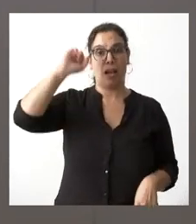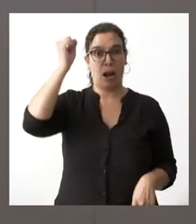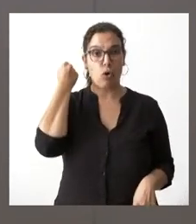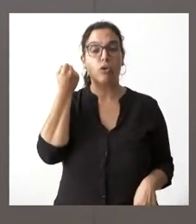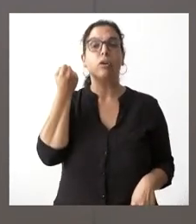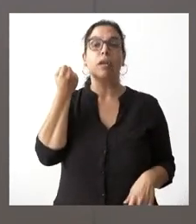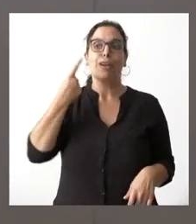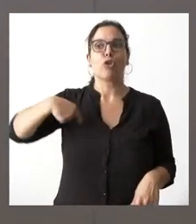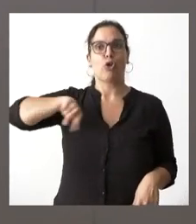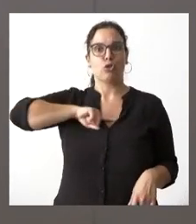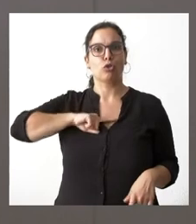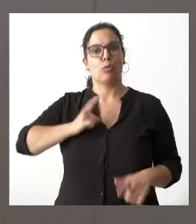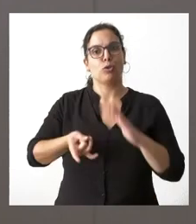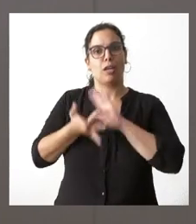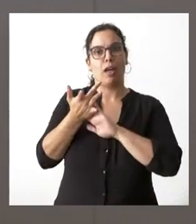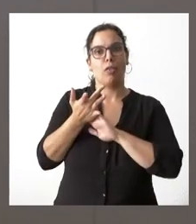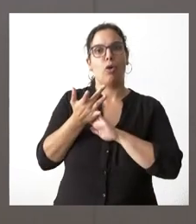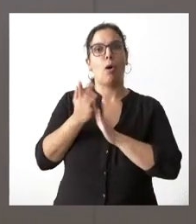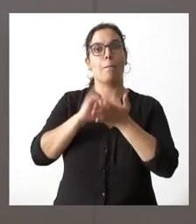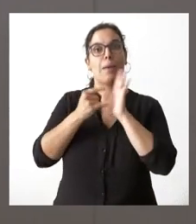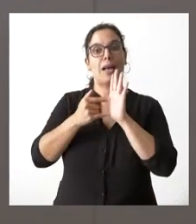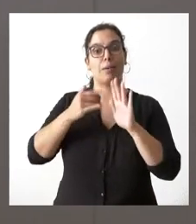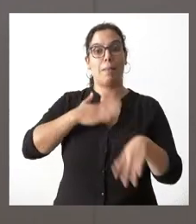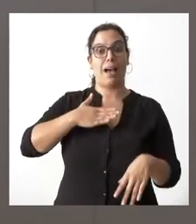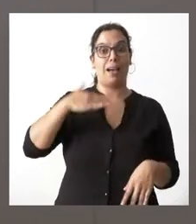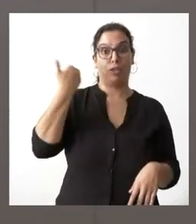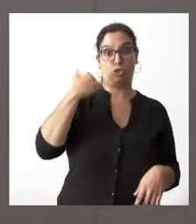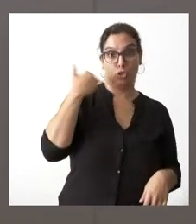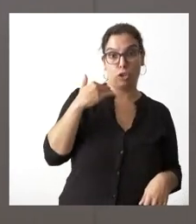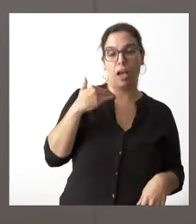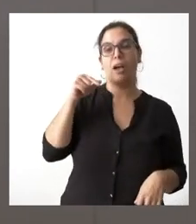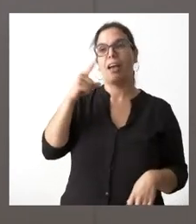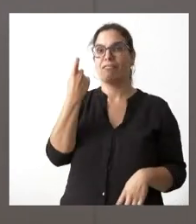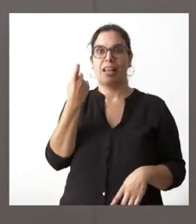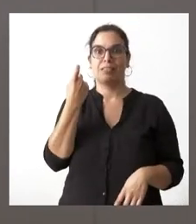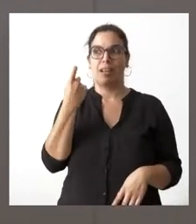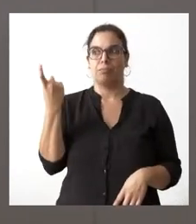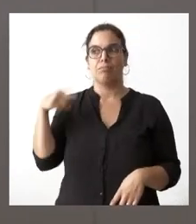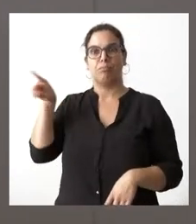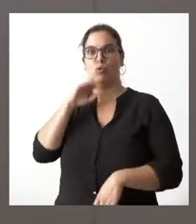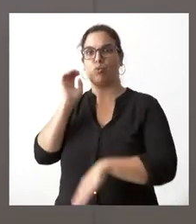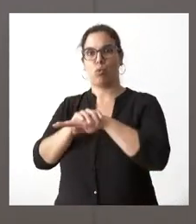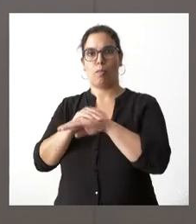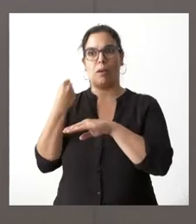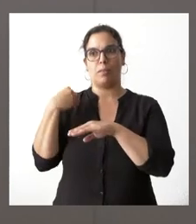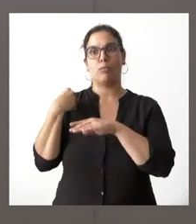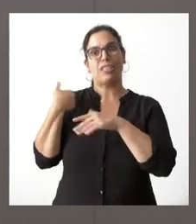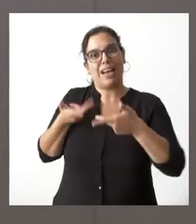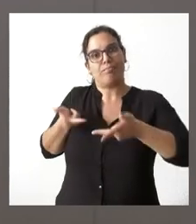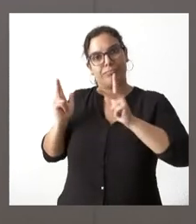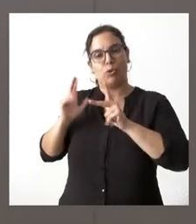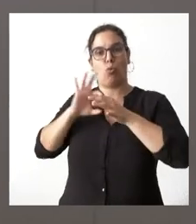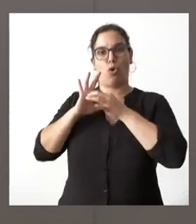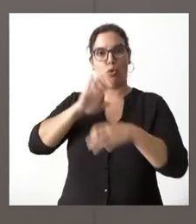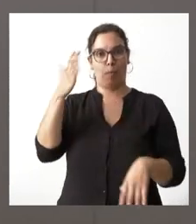nosotros que hemos puesto en marcha un plan Soria para Soria creo que en este momento lo que falta en Soria es cumplir esto que nos habilitó ya la Unión Europea